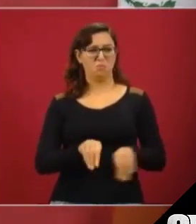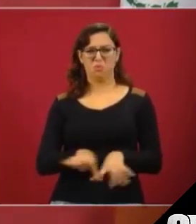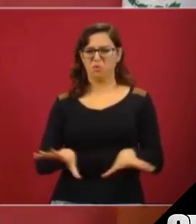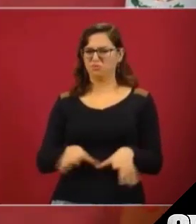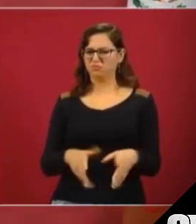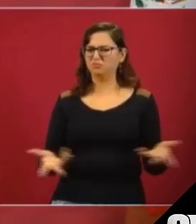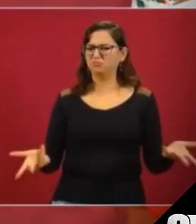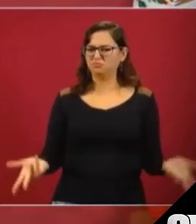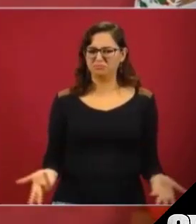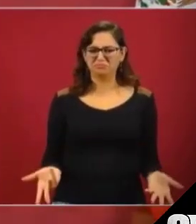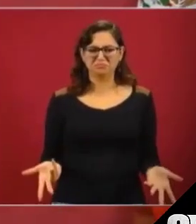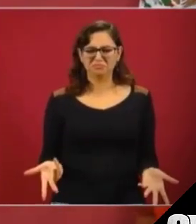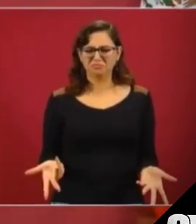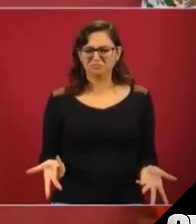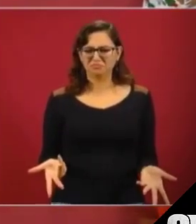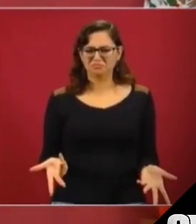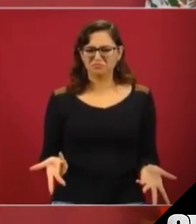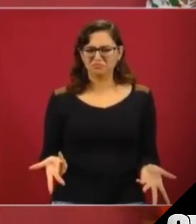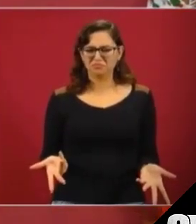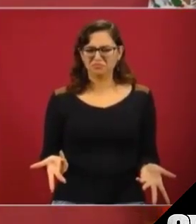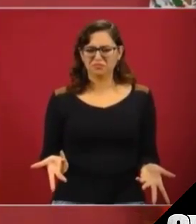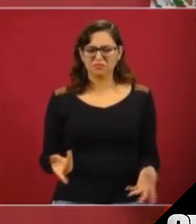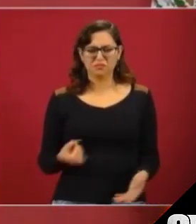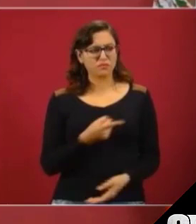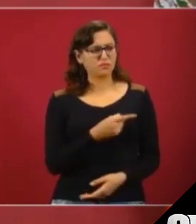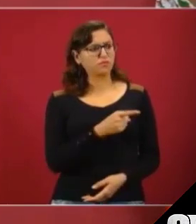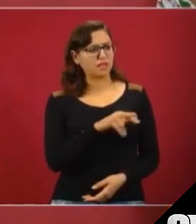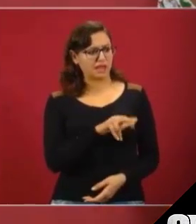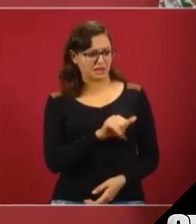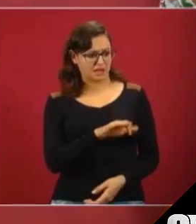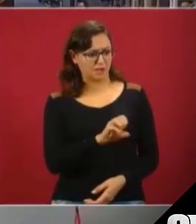A ver, ¿no estará en Reforma?